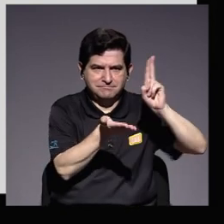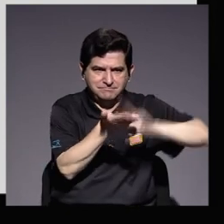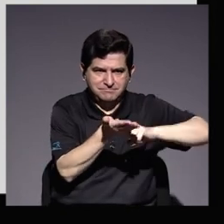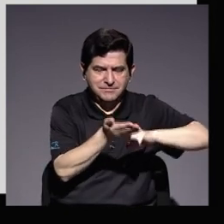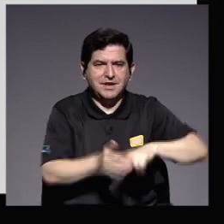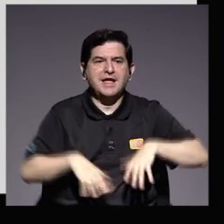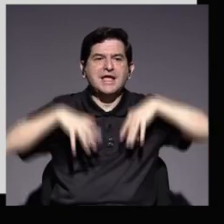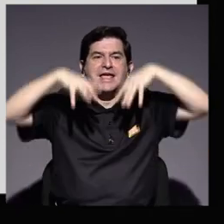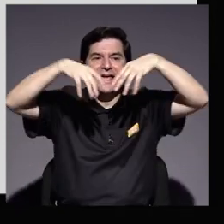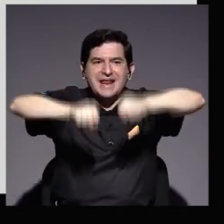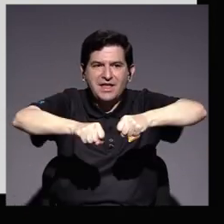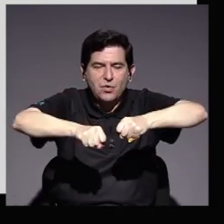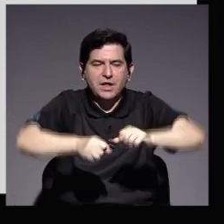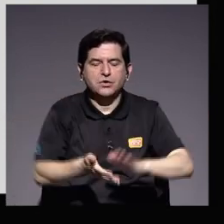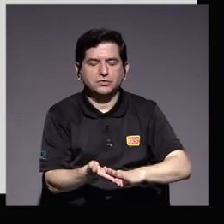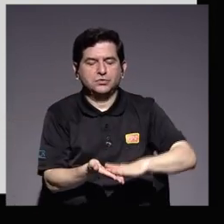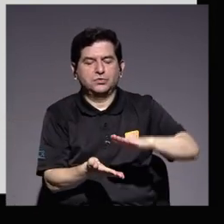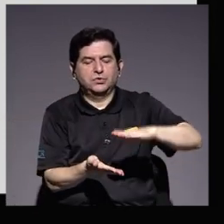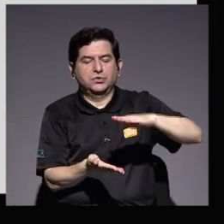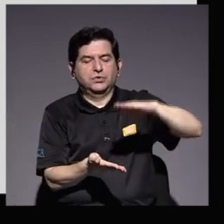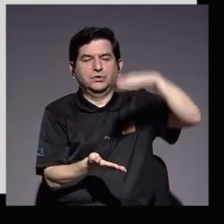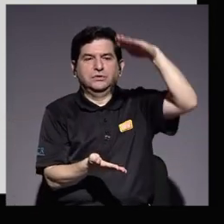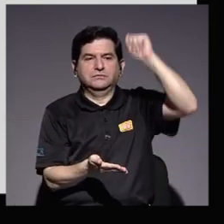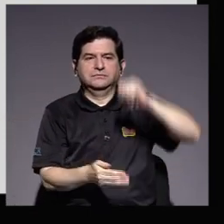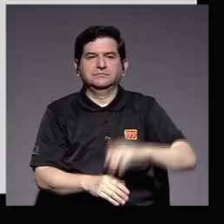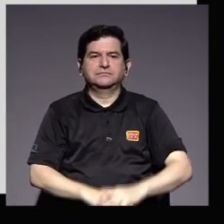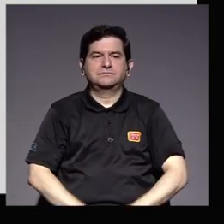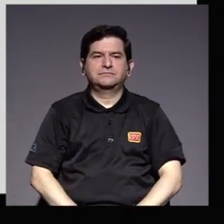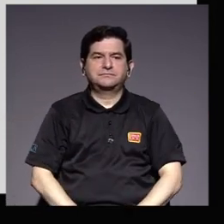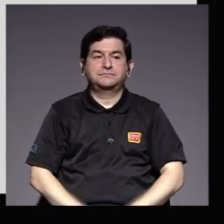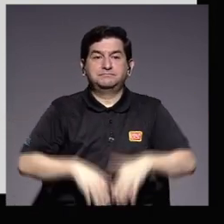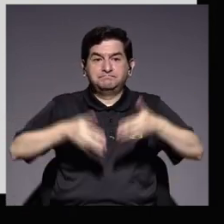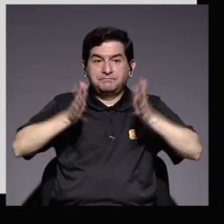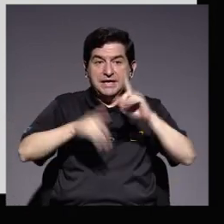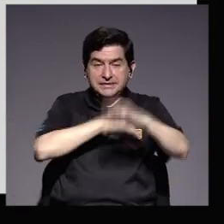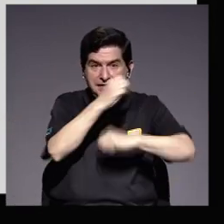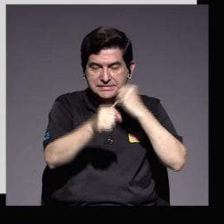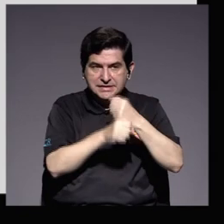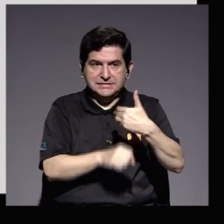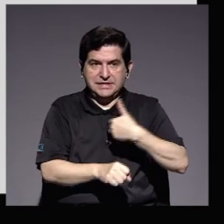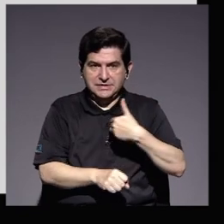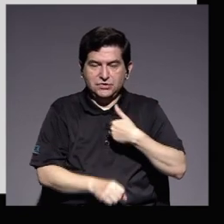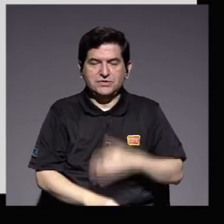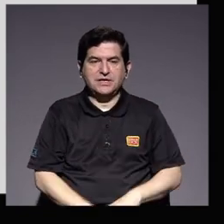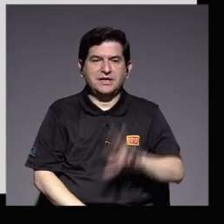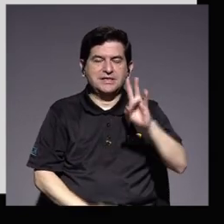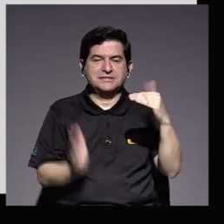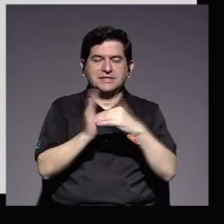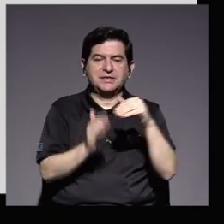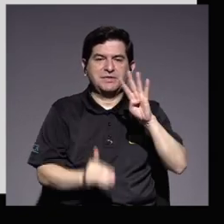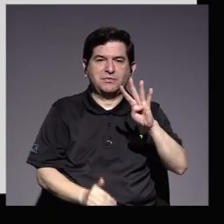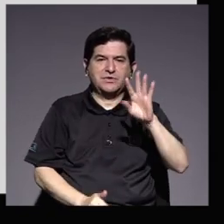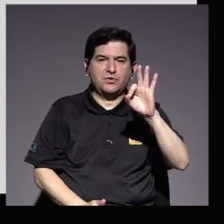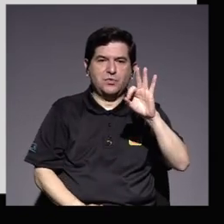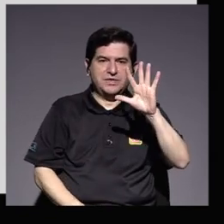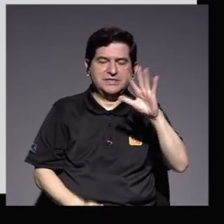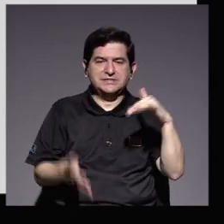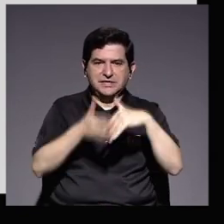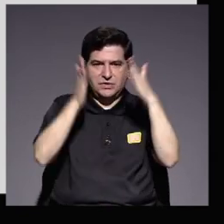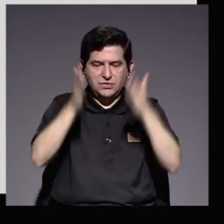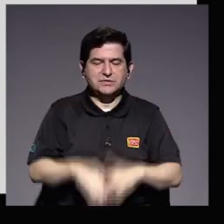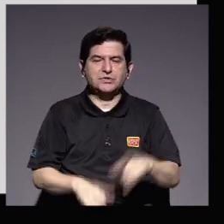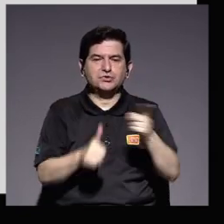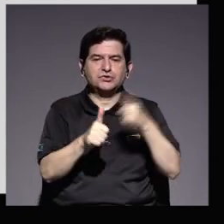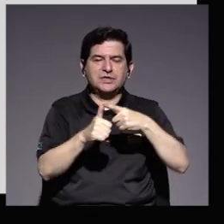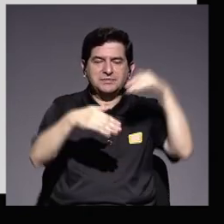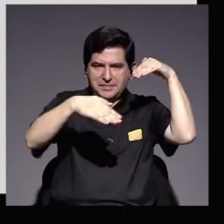y graduados han ido en aumento. Mientras que en ese año se contó con 7.495 estudiantes de